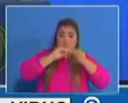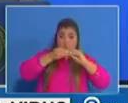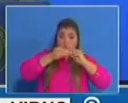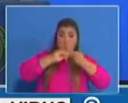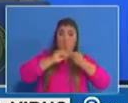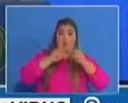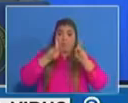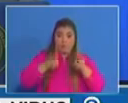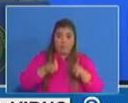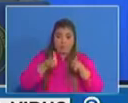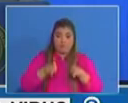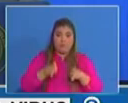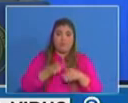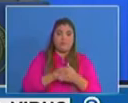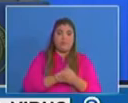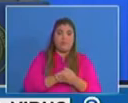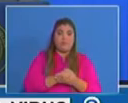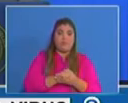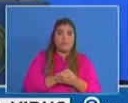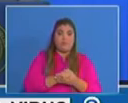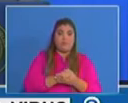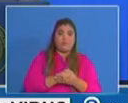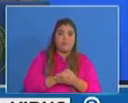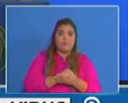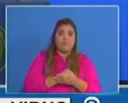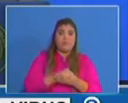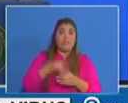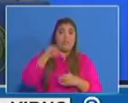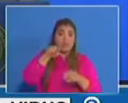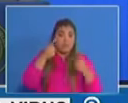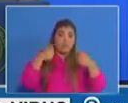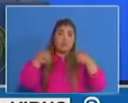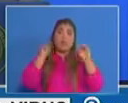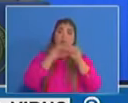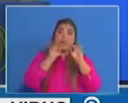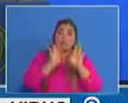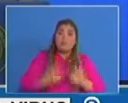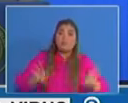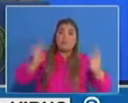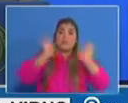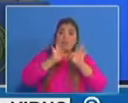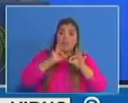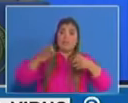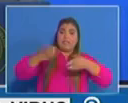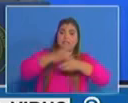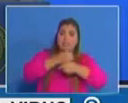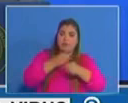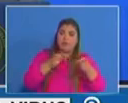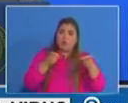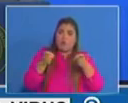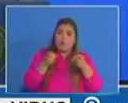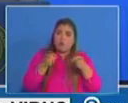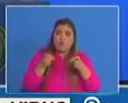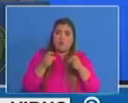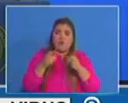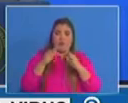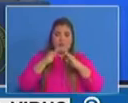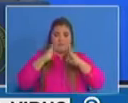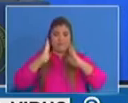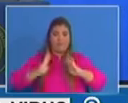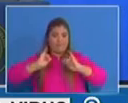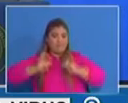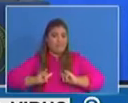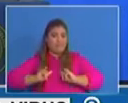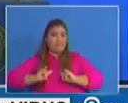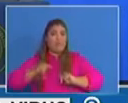indicadores que creo que fue más importante desde que se implementaron las medidas de mitigación y de cuarentena. Y era